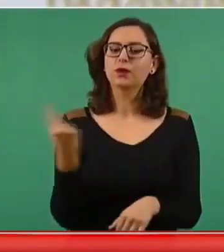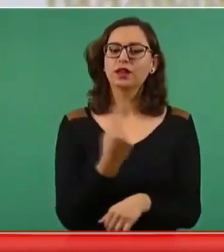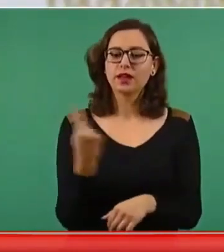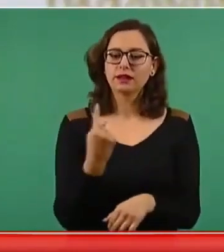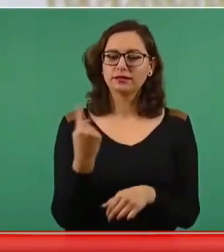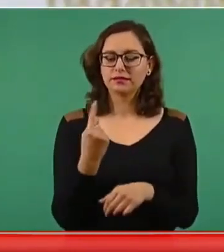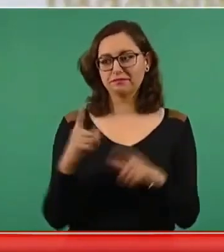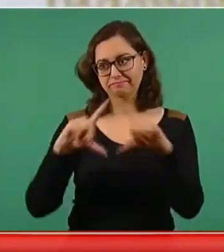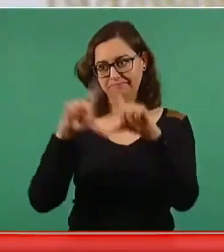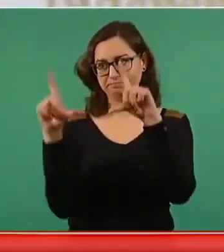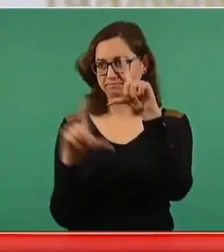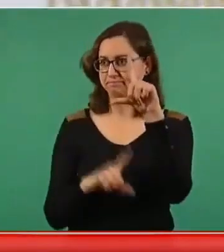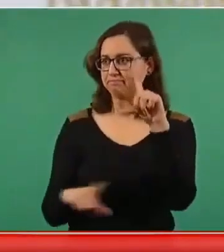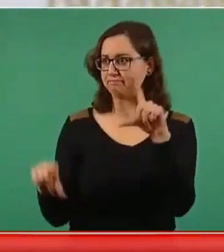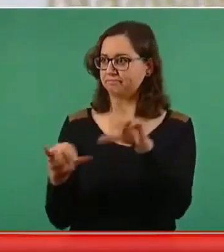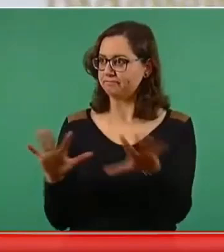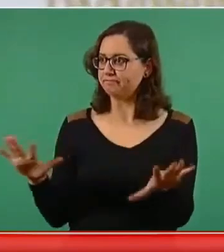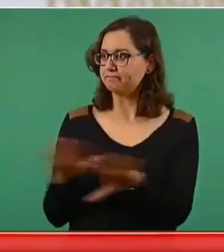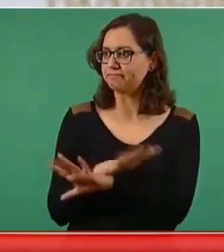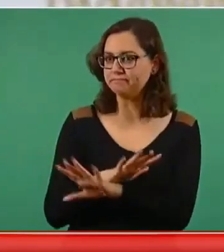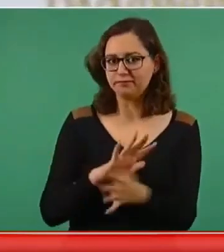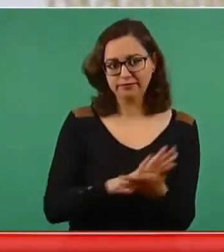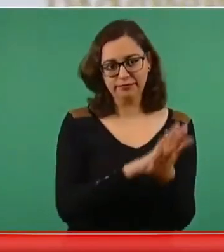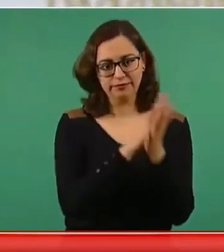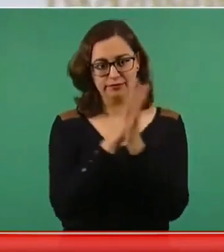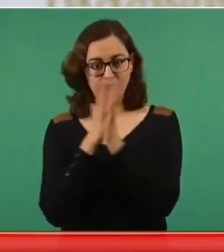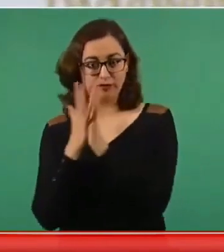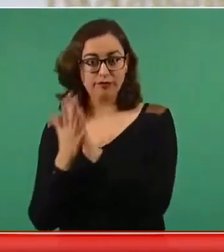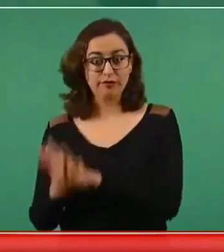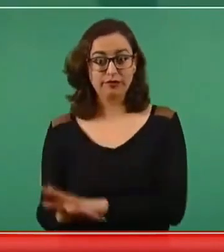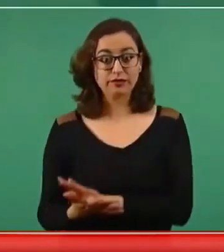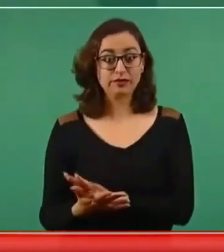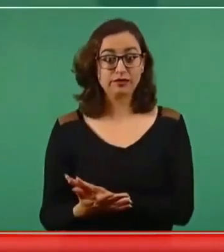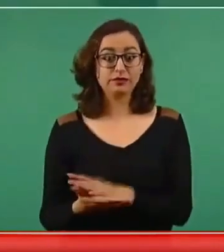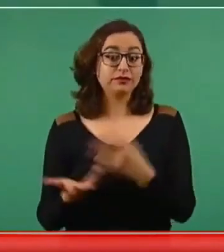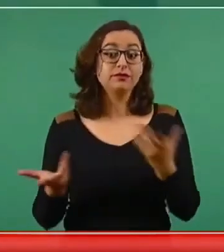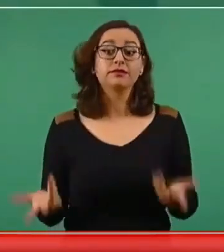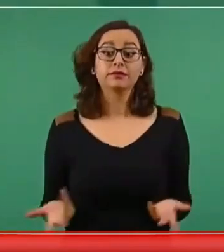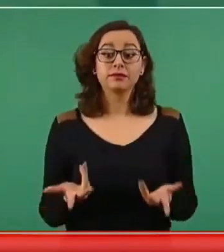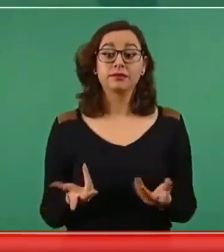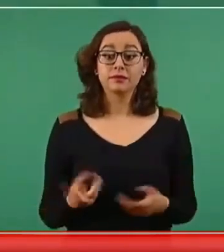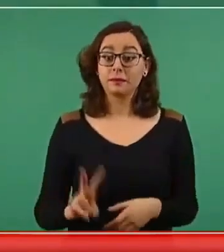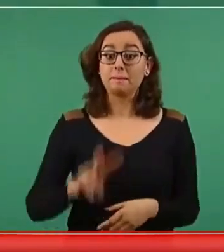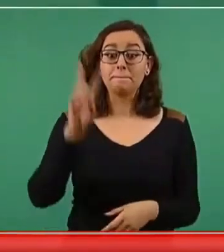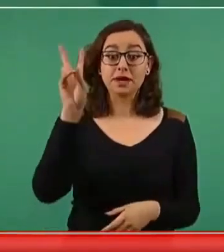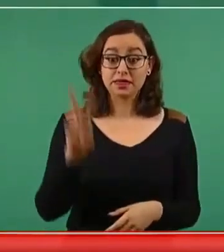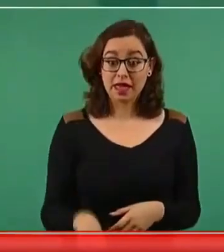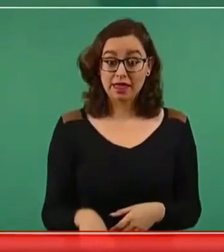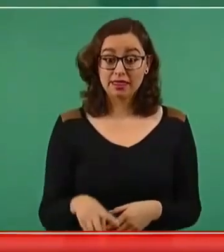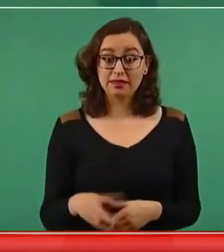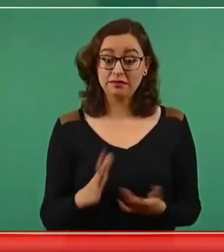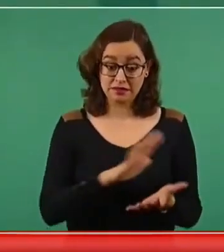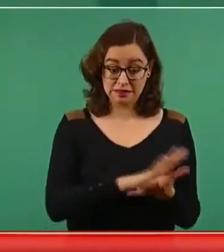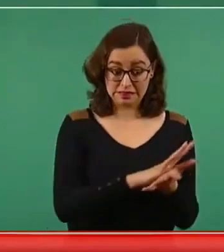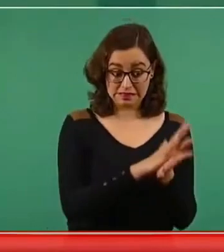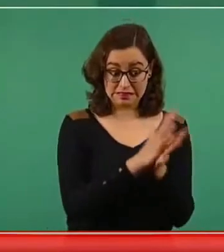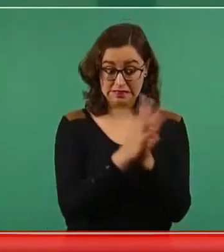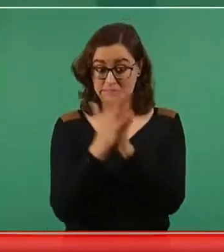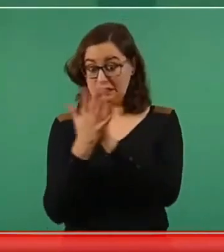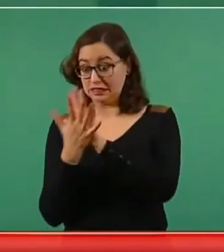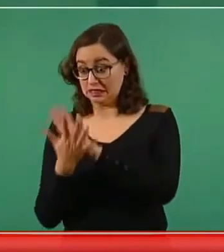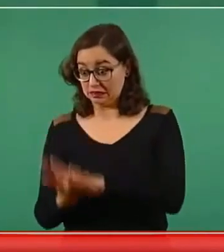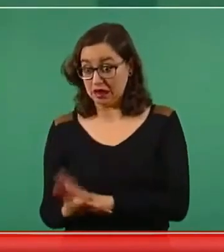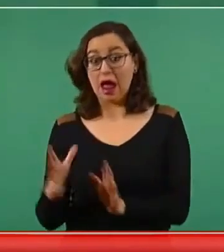real de transformación, pues se